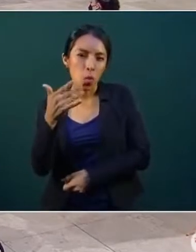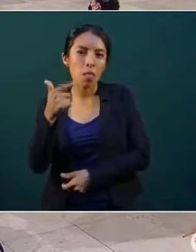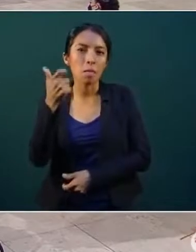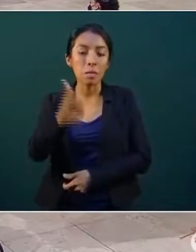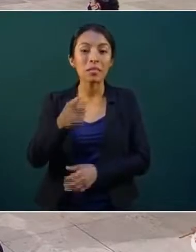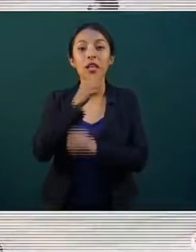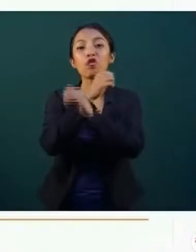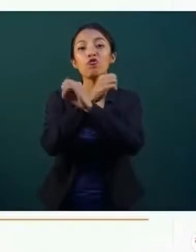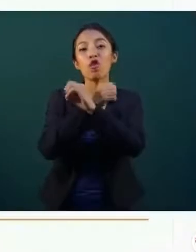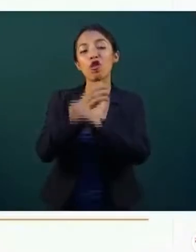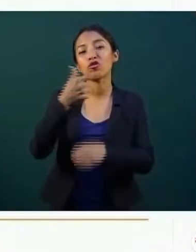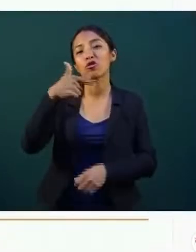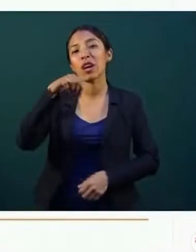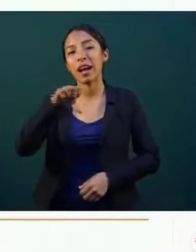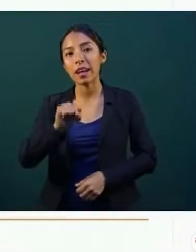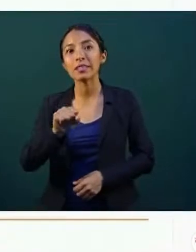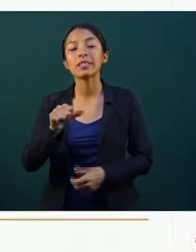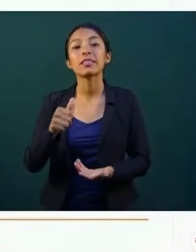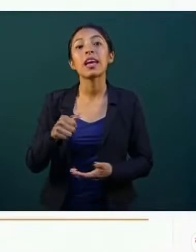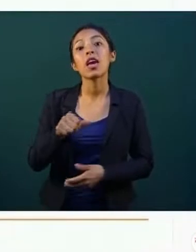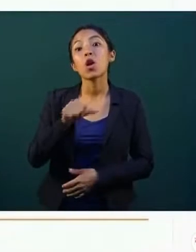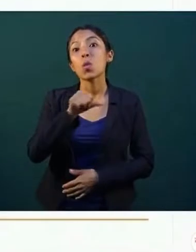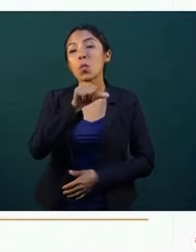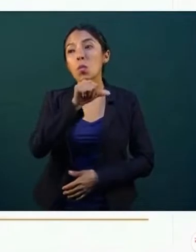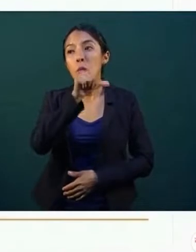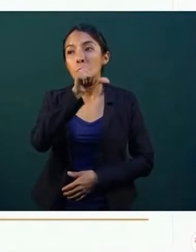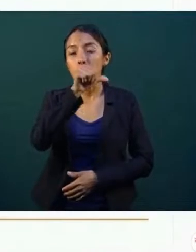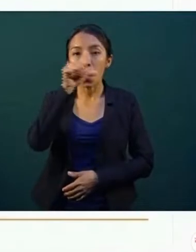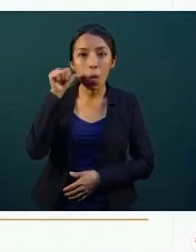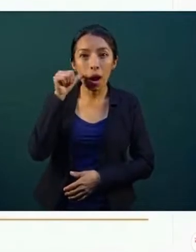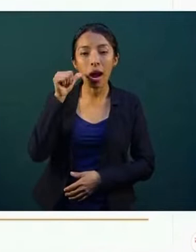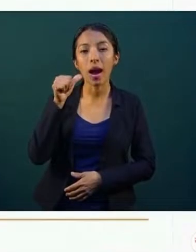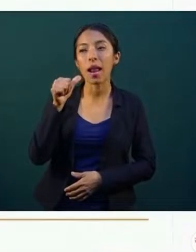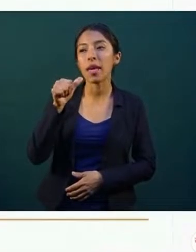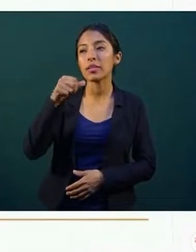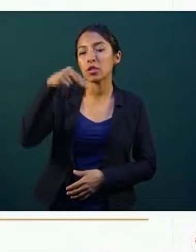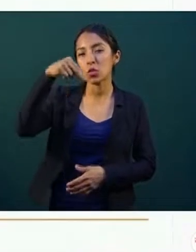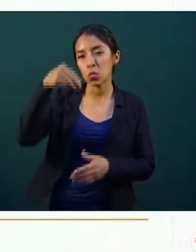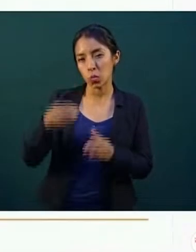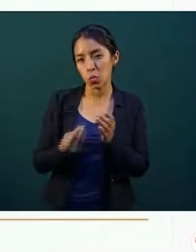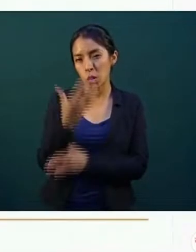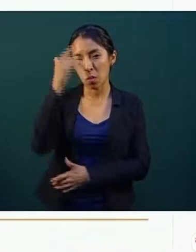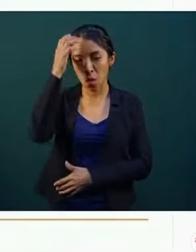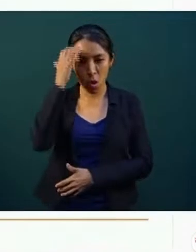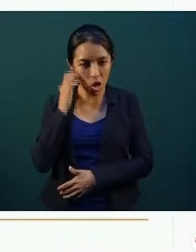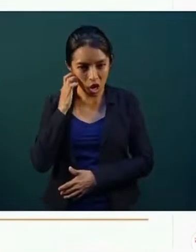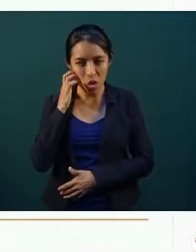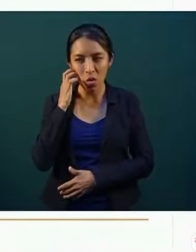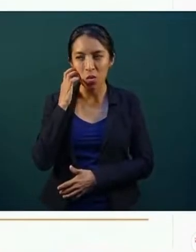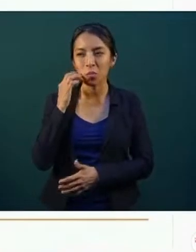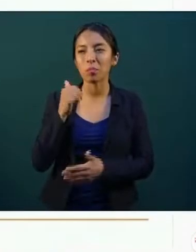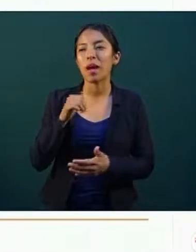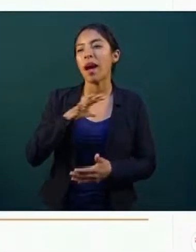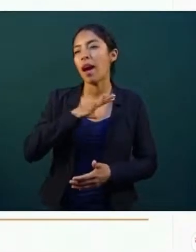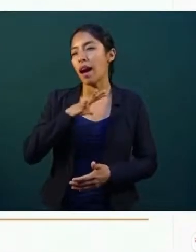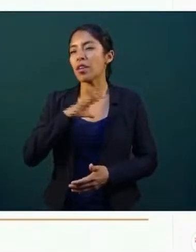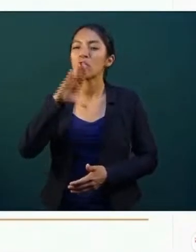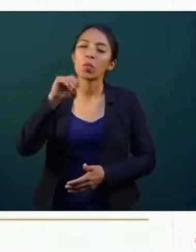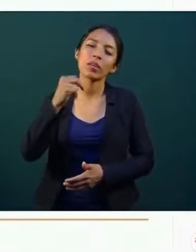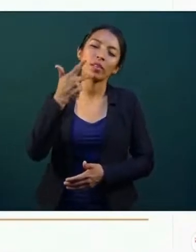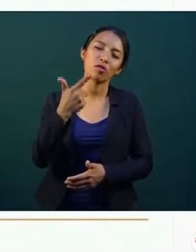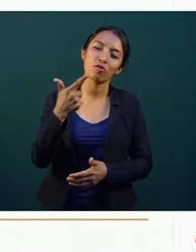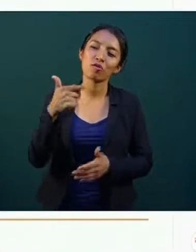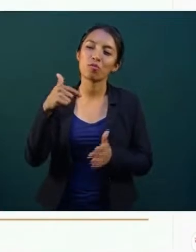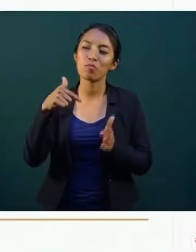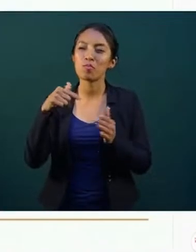en Oxogas en Juárez, Nuevo León, con un precio de 21 pesos con 98 centavos por litro. El más